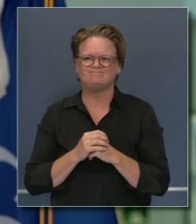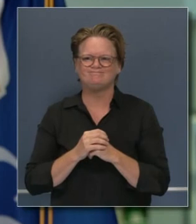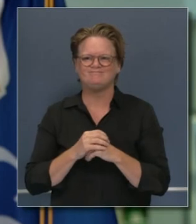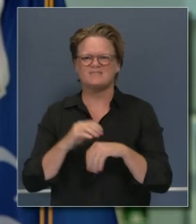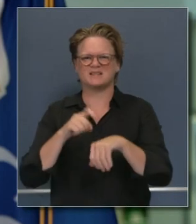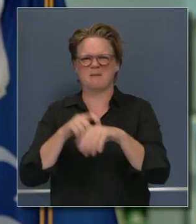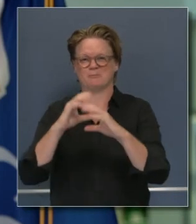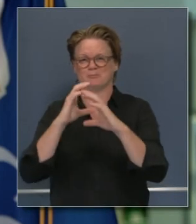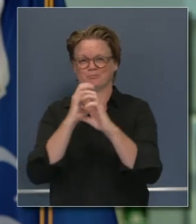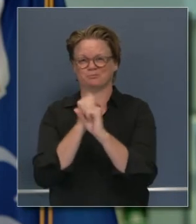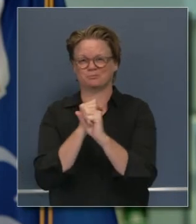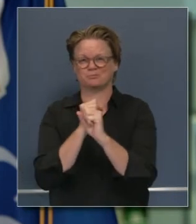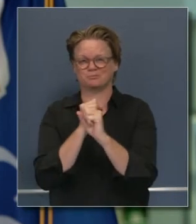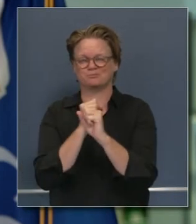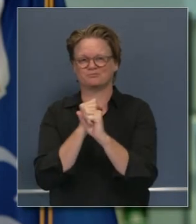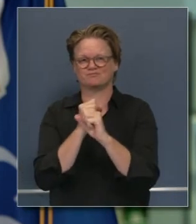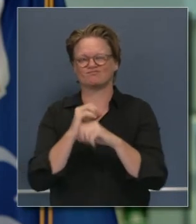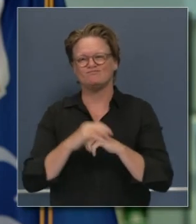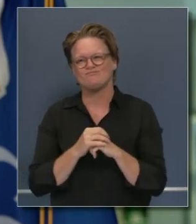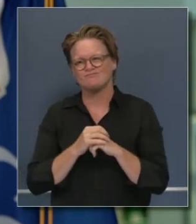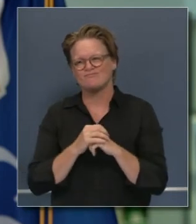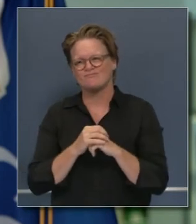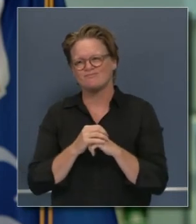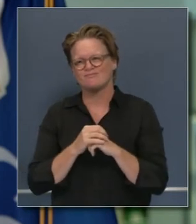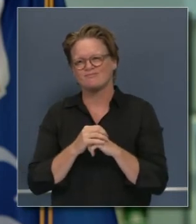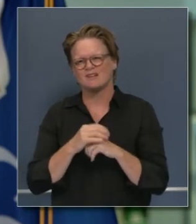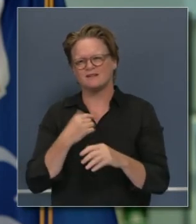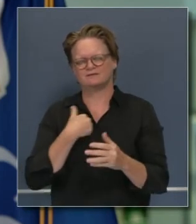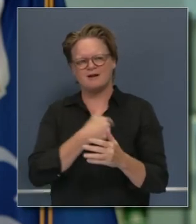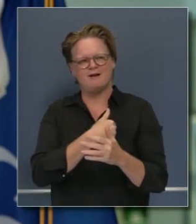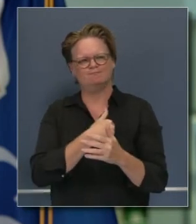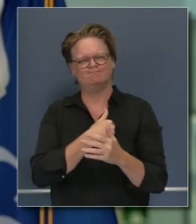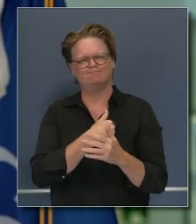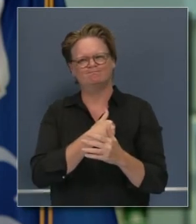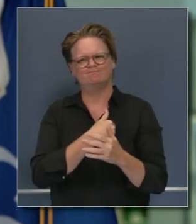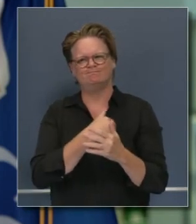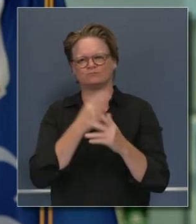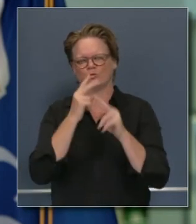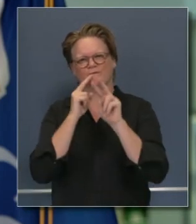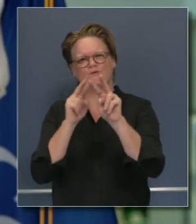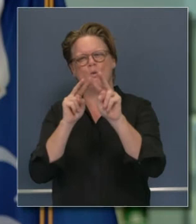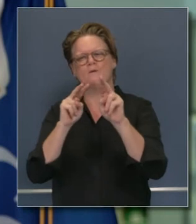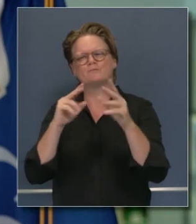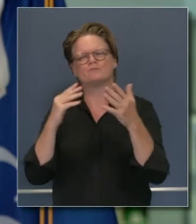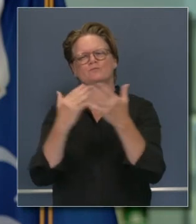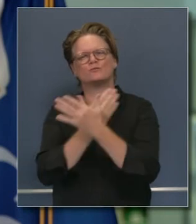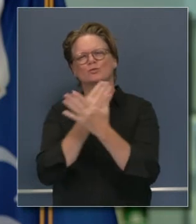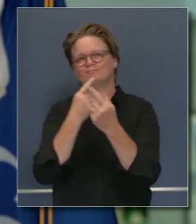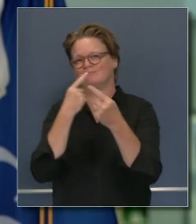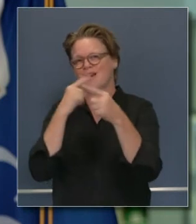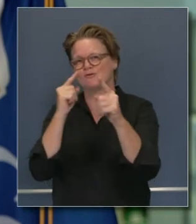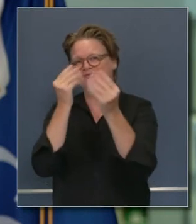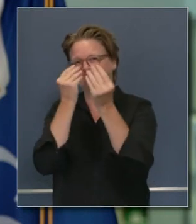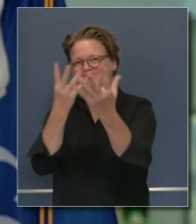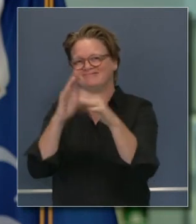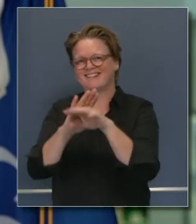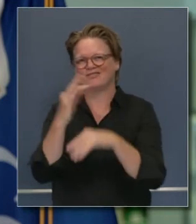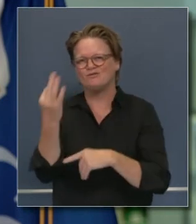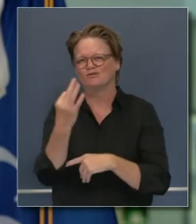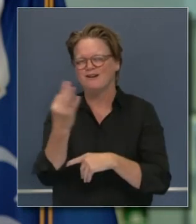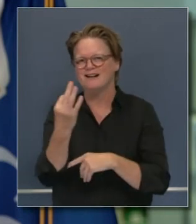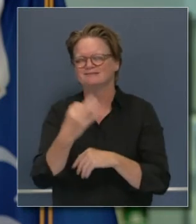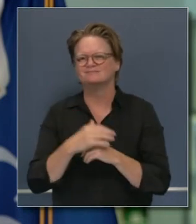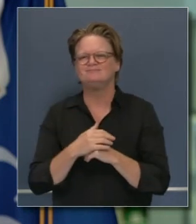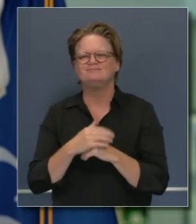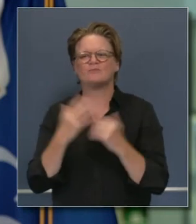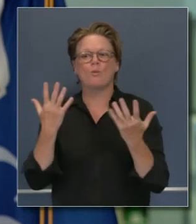de avanzar a la nueva fase el viernes tendré el placer de